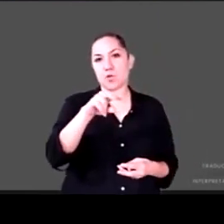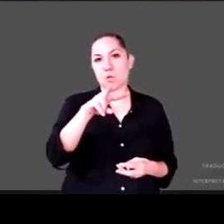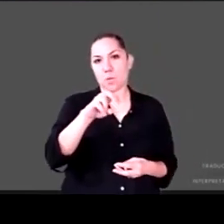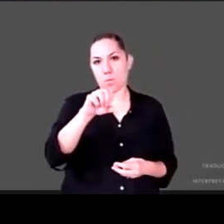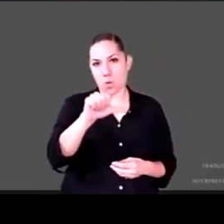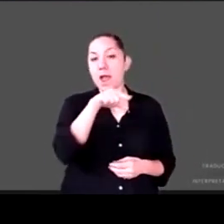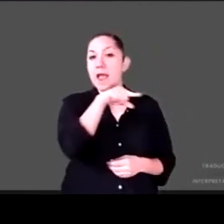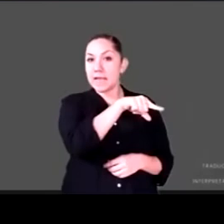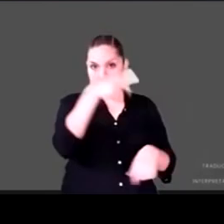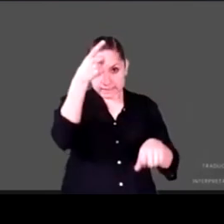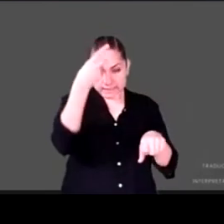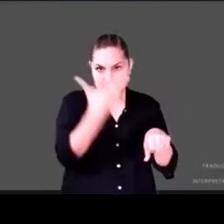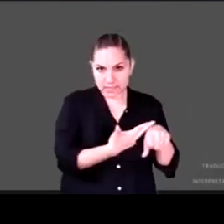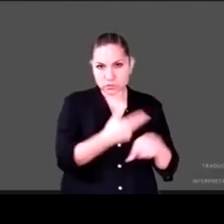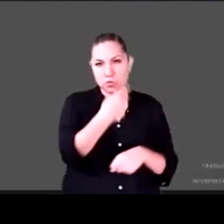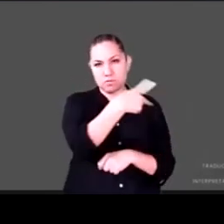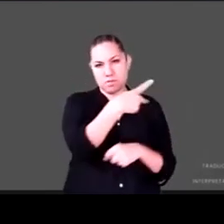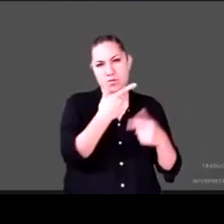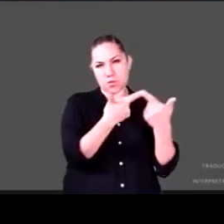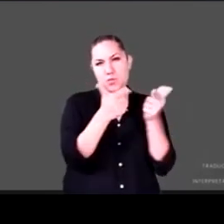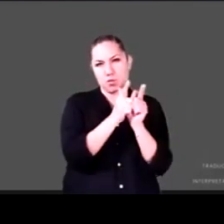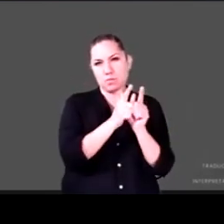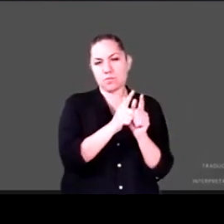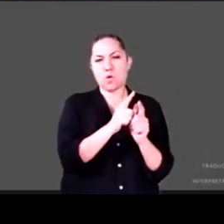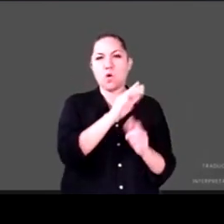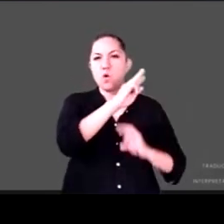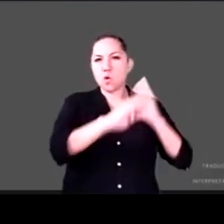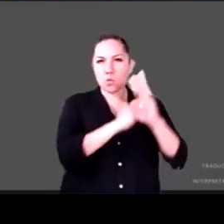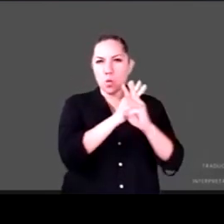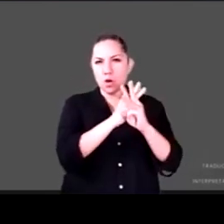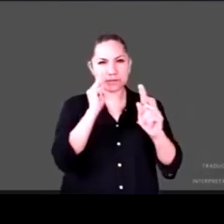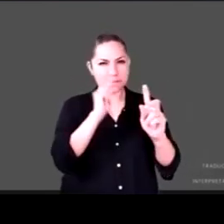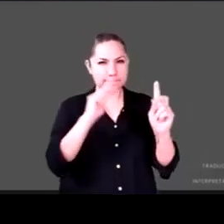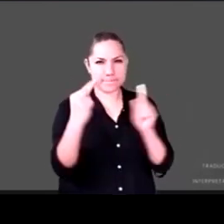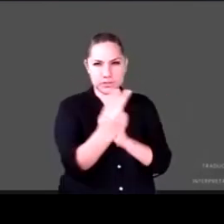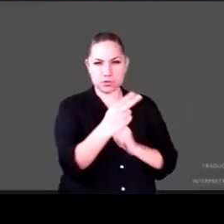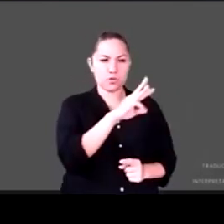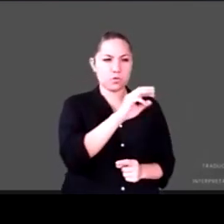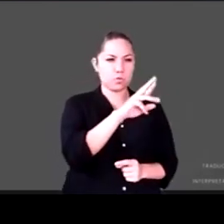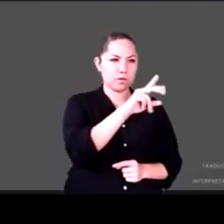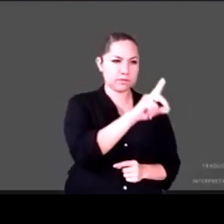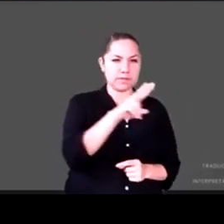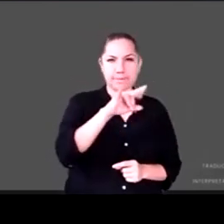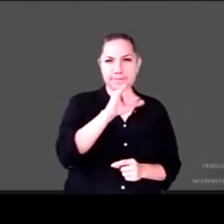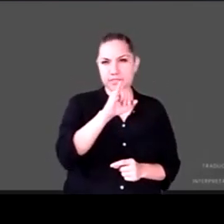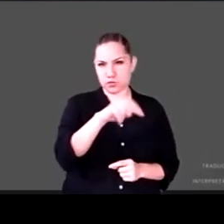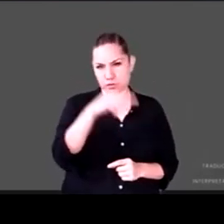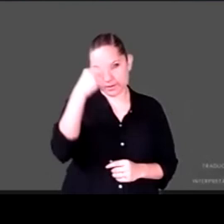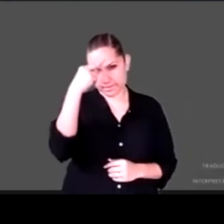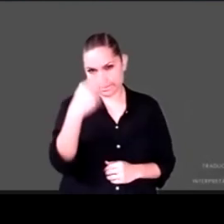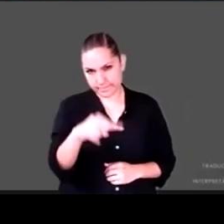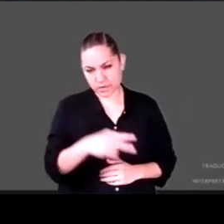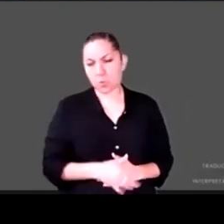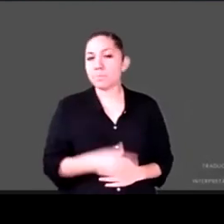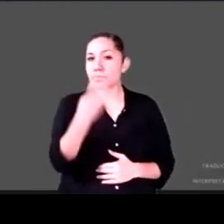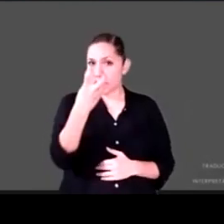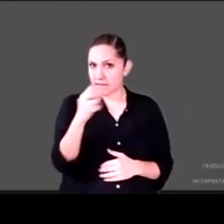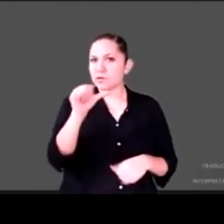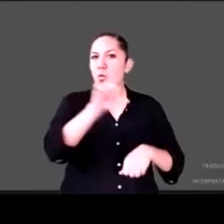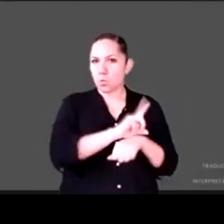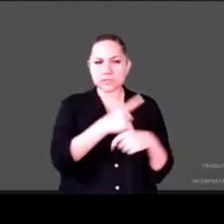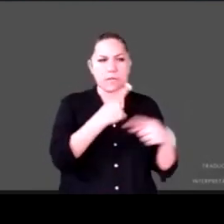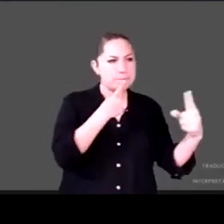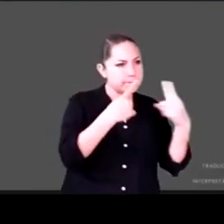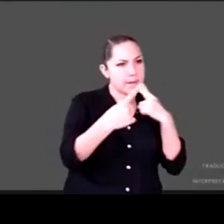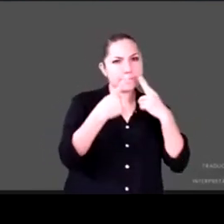directora de World Vision México. Justamente vamos a hablar hoy en este ciclo de conversaciones sobre